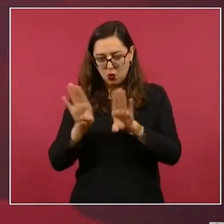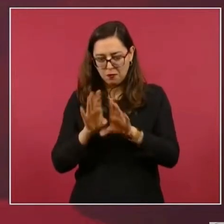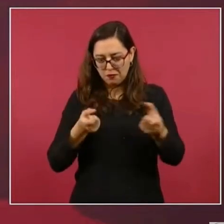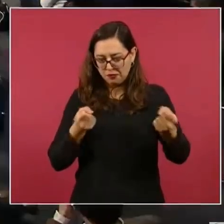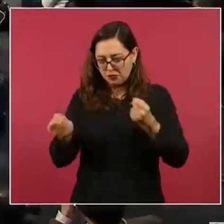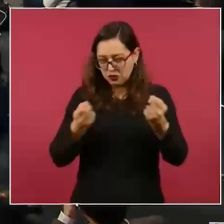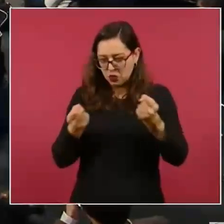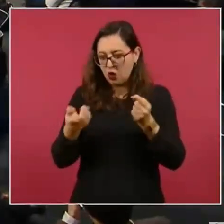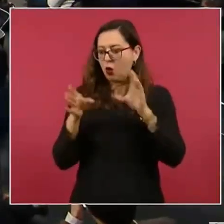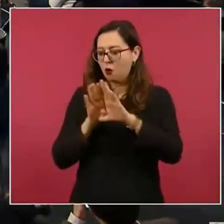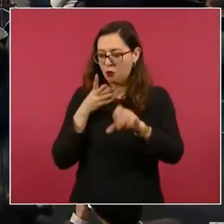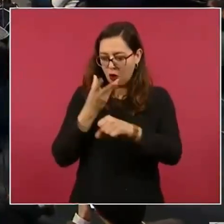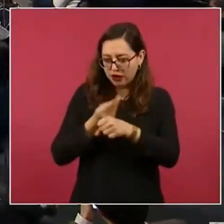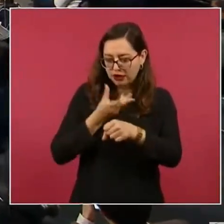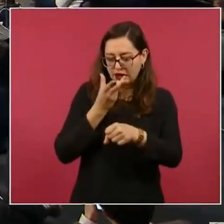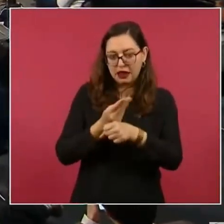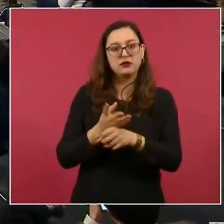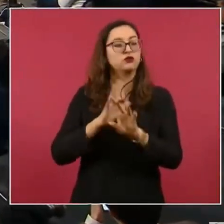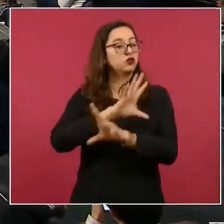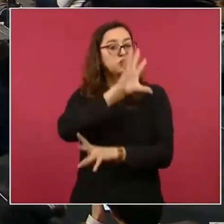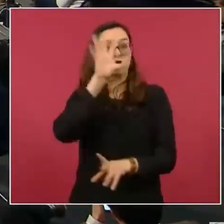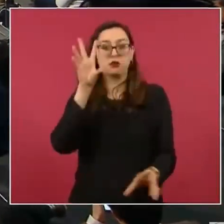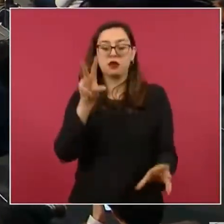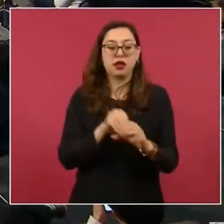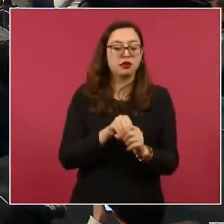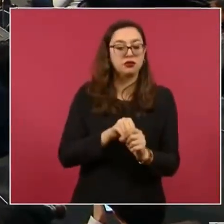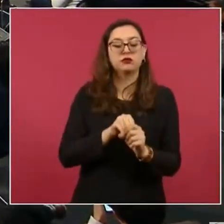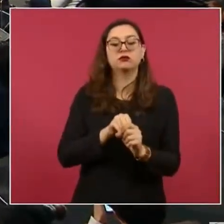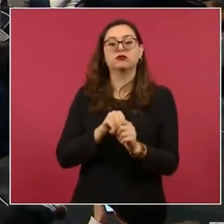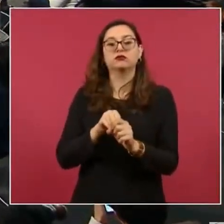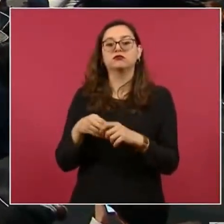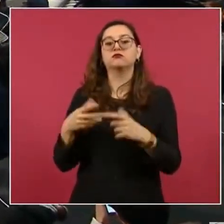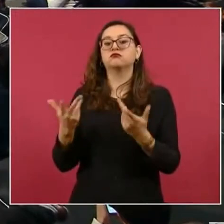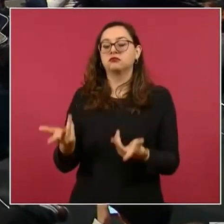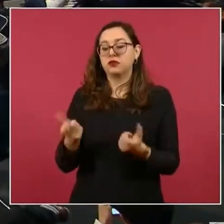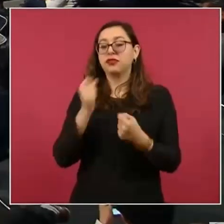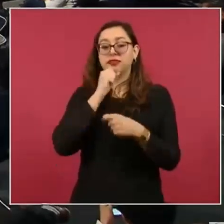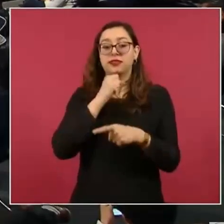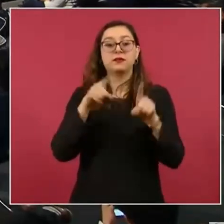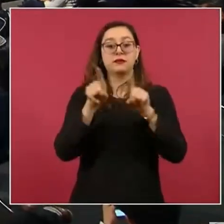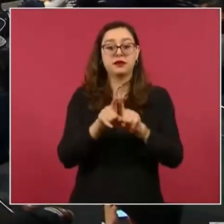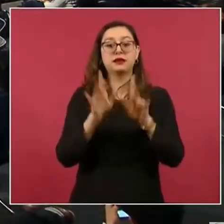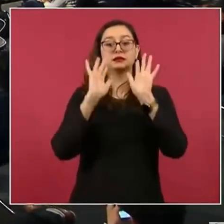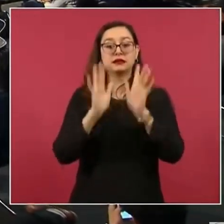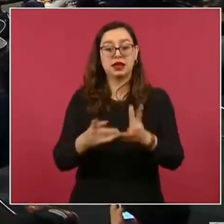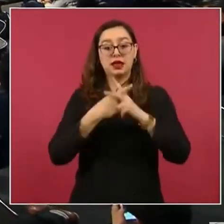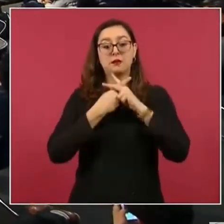Ya se está resolviendo todo lo que tiene que ver con la electrificación